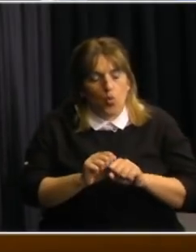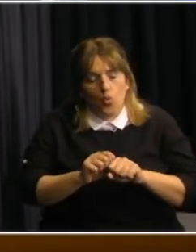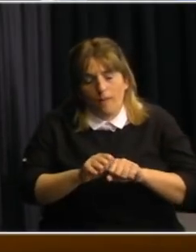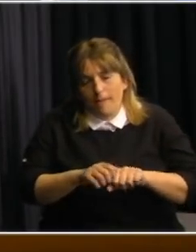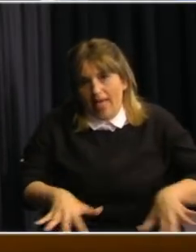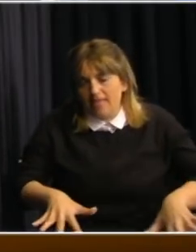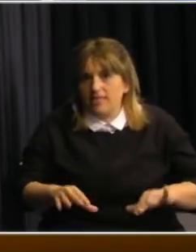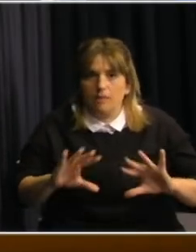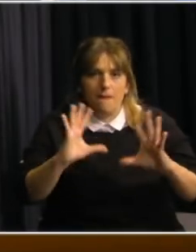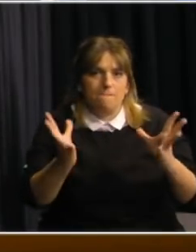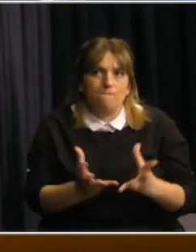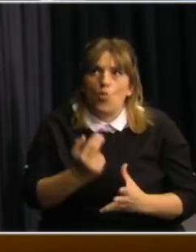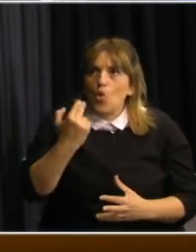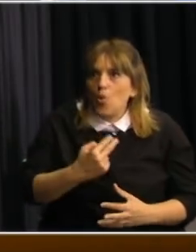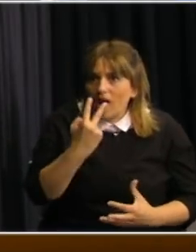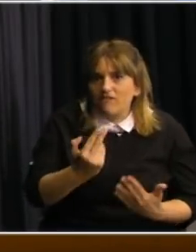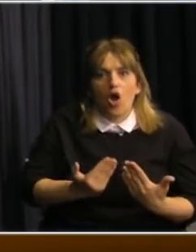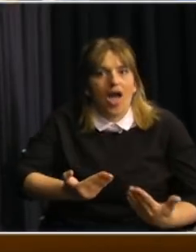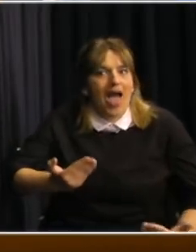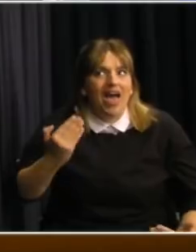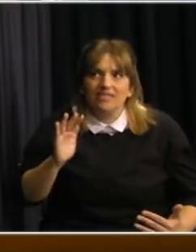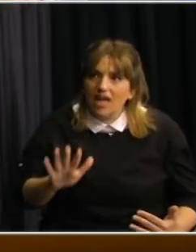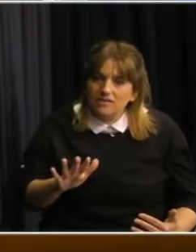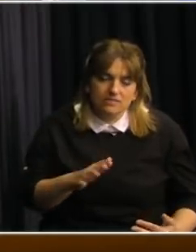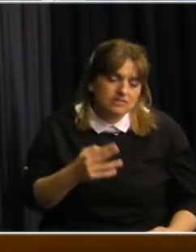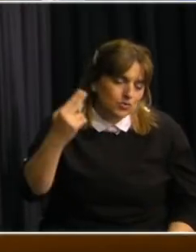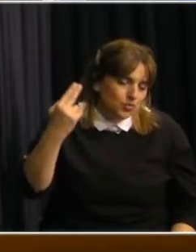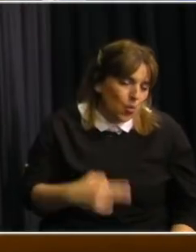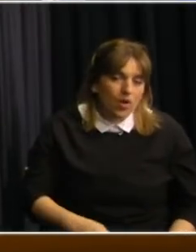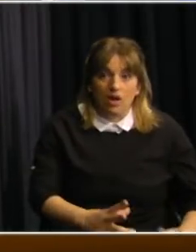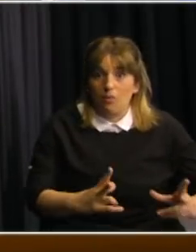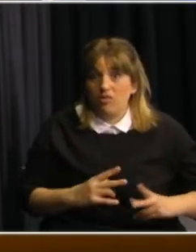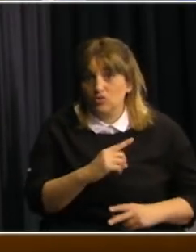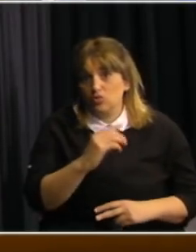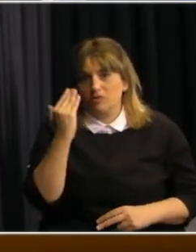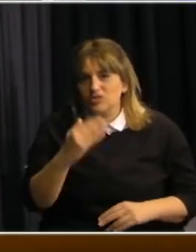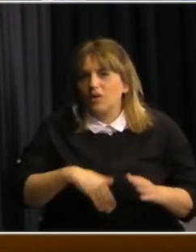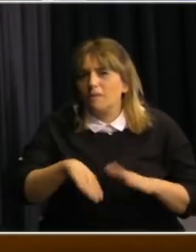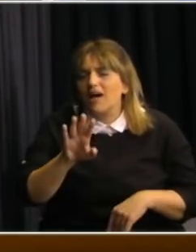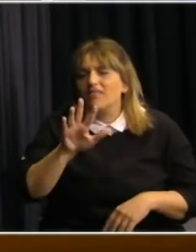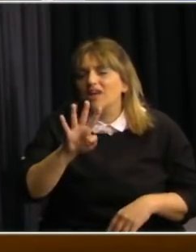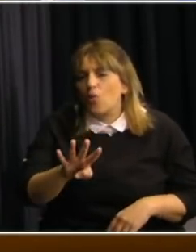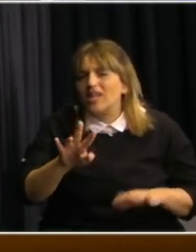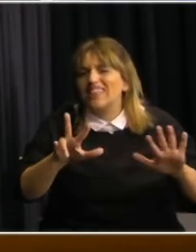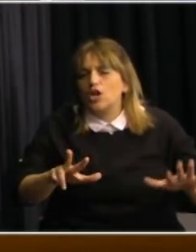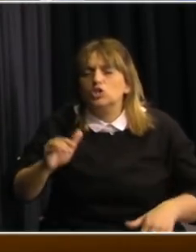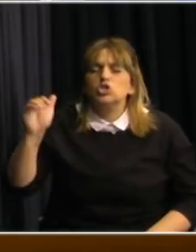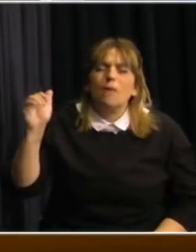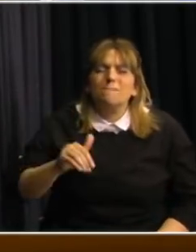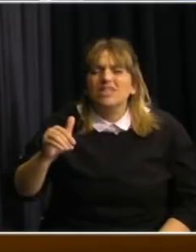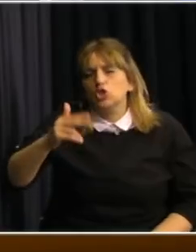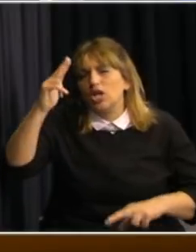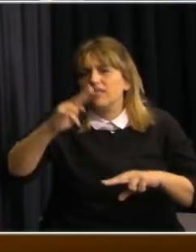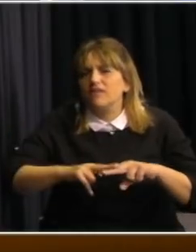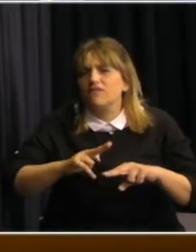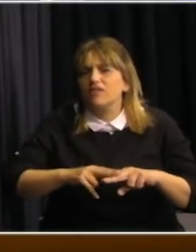de proporciones históricas que causó, como dijo el profesor Rady, más de 48 millones de casos y ya estamos arriba